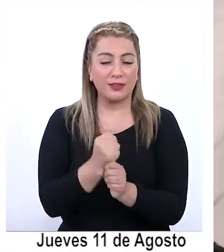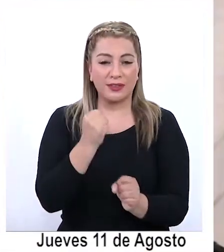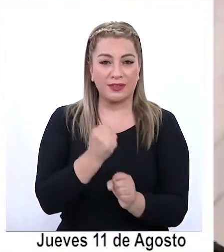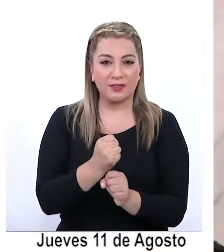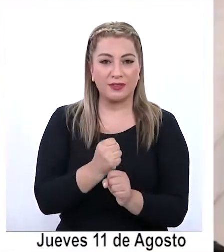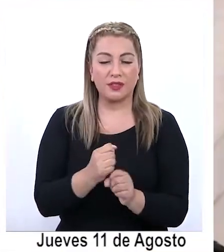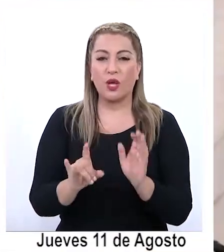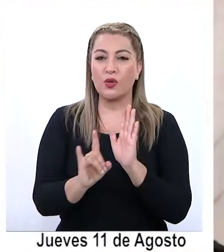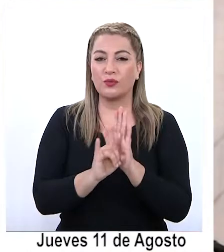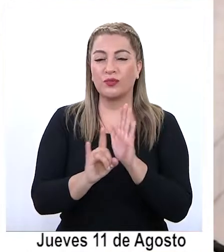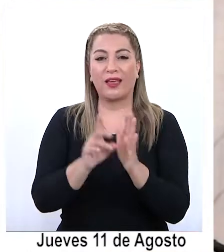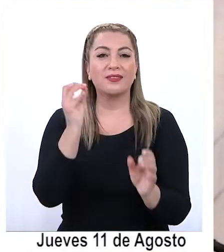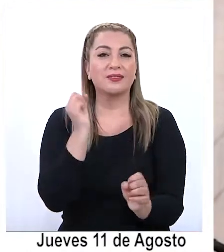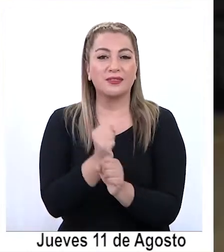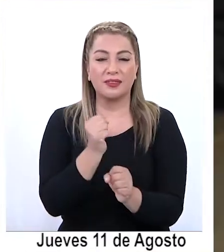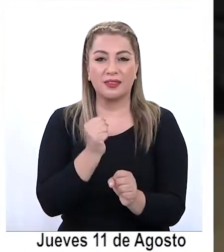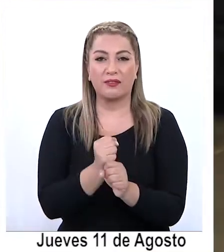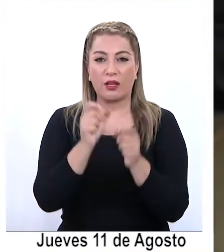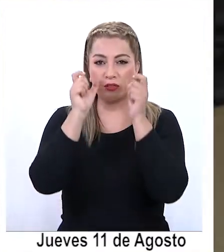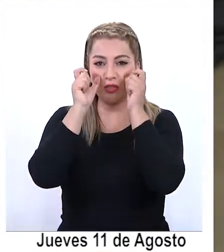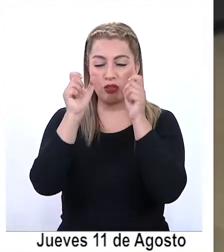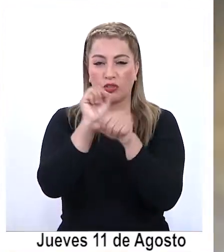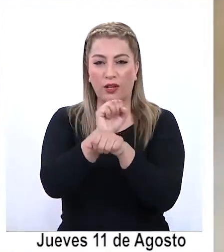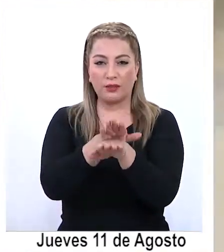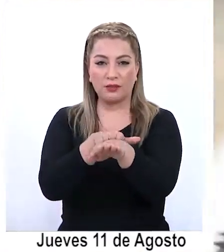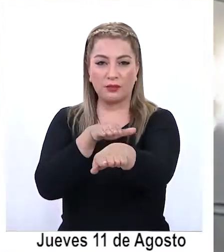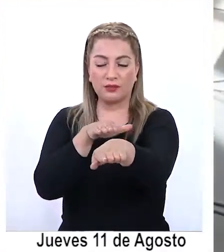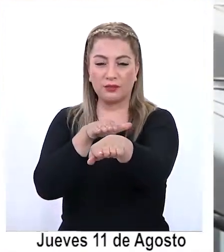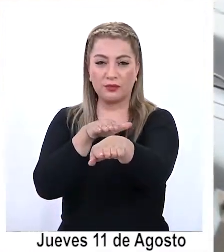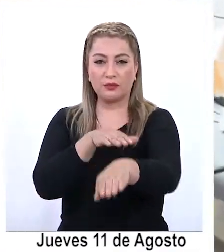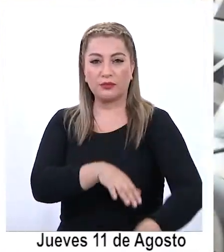y las unidades operativas de control de tránsito.